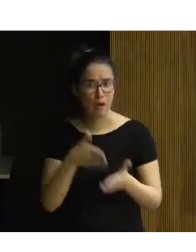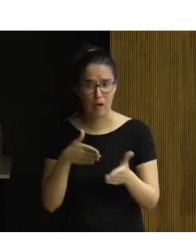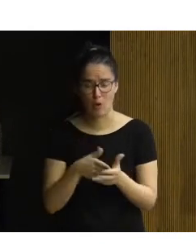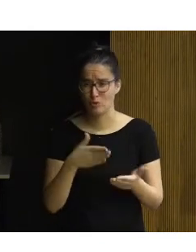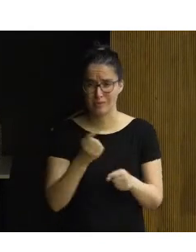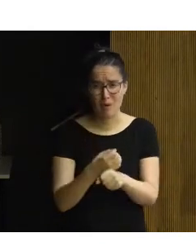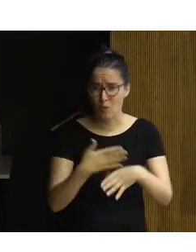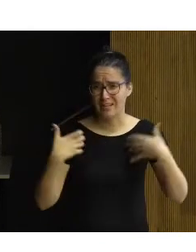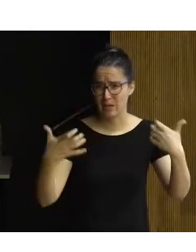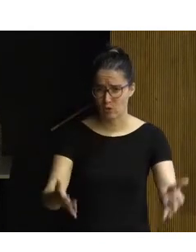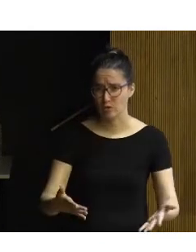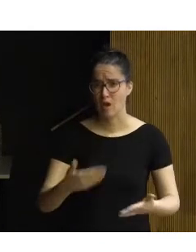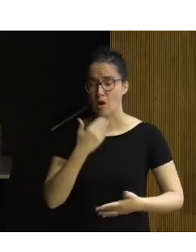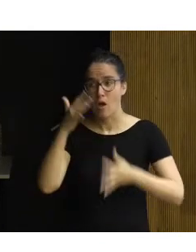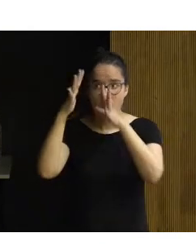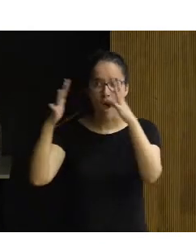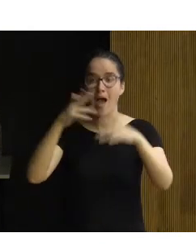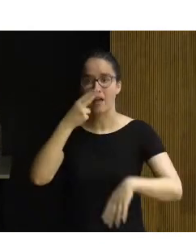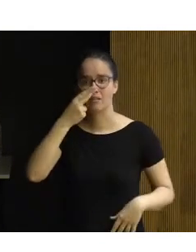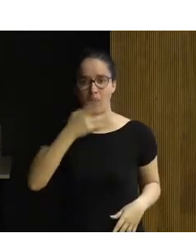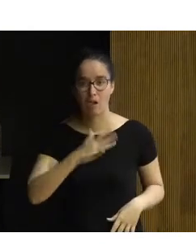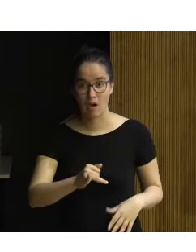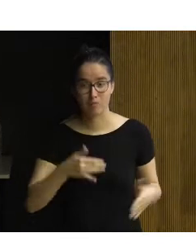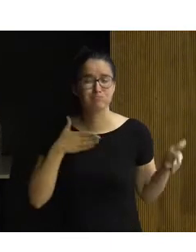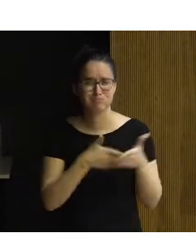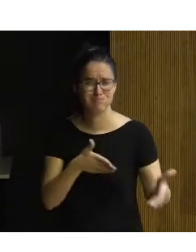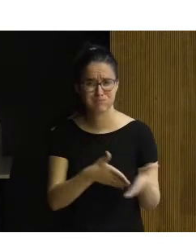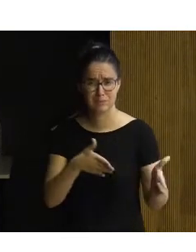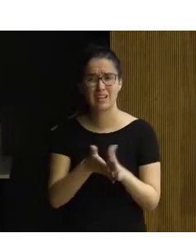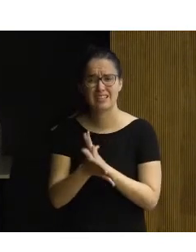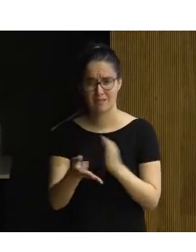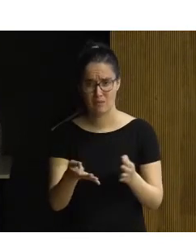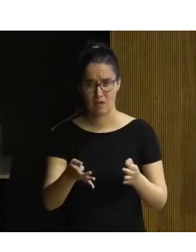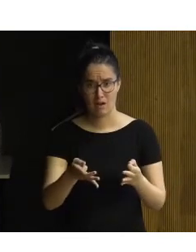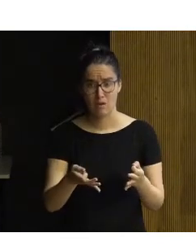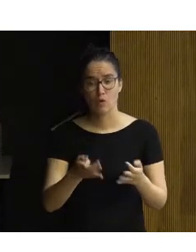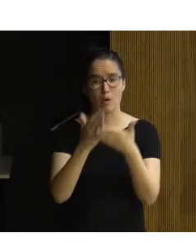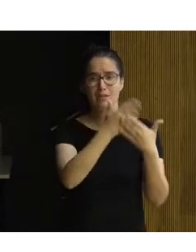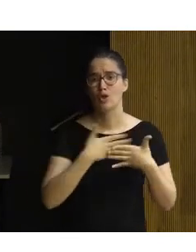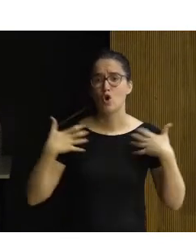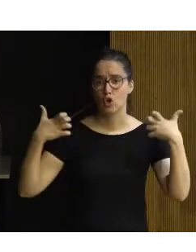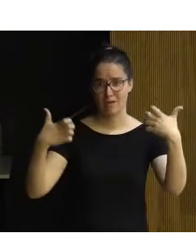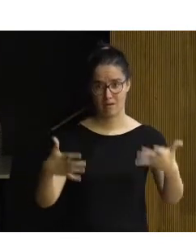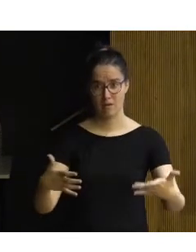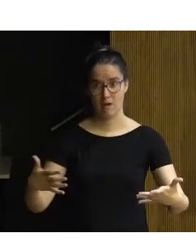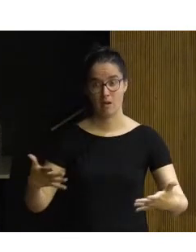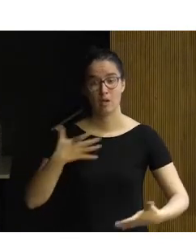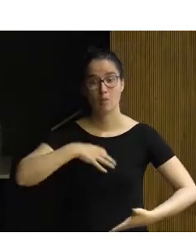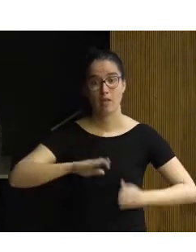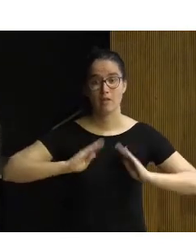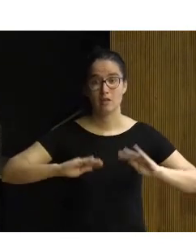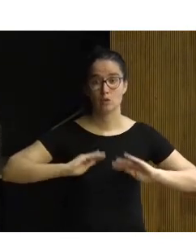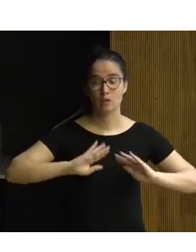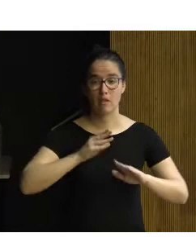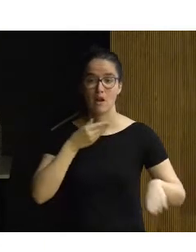trabajo, a cualquier cosa que uno tenga ilusión, interés por hacer en la vida, que uno pueda estudiar lo que quiera estudiar, que pueda disfrutar